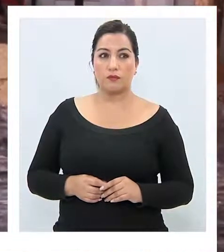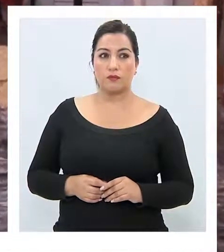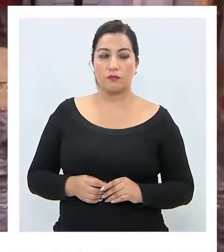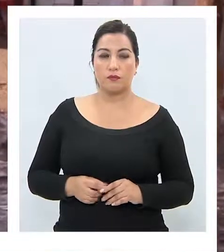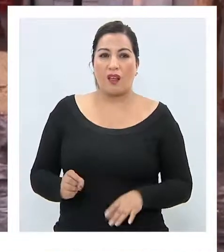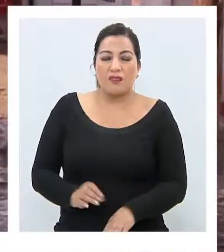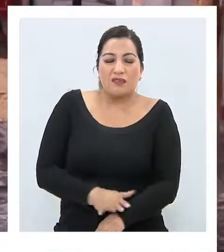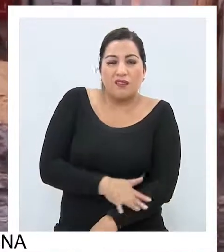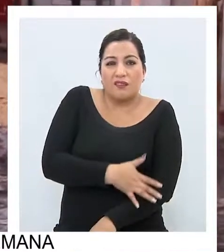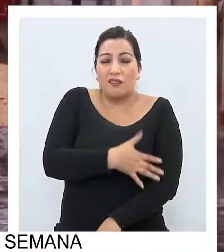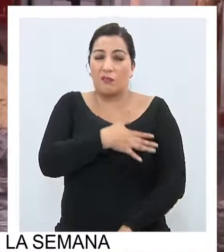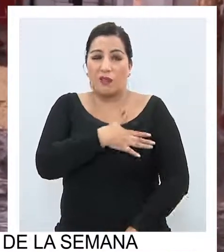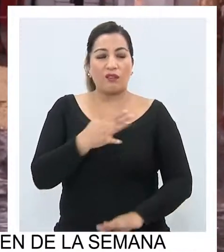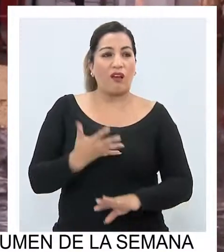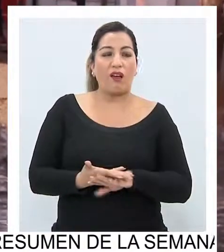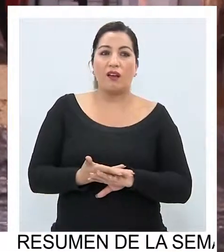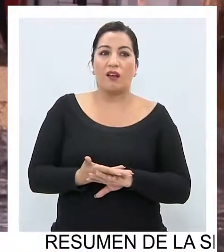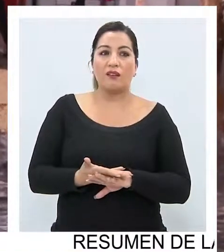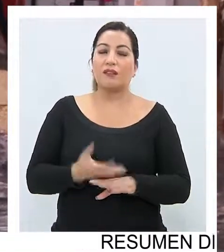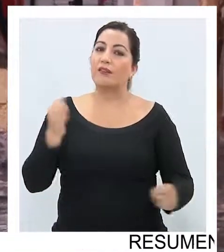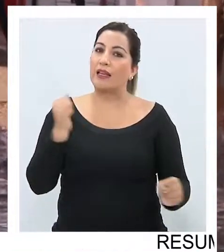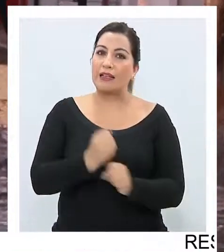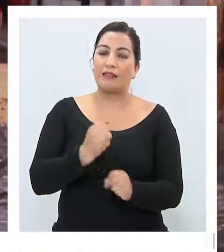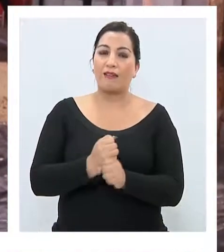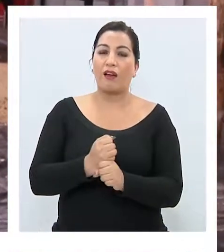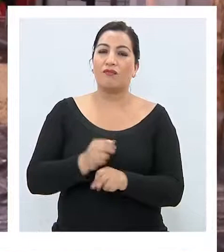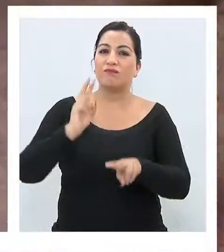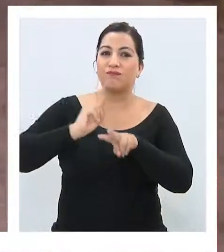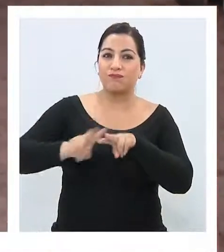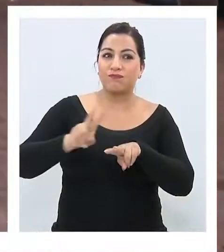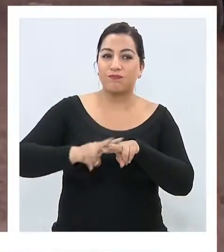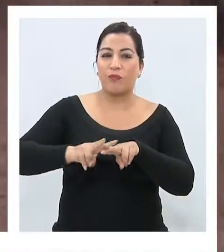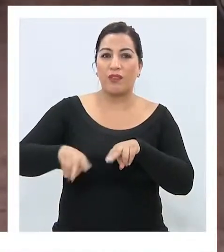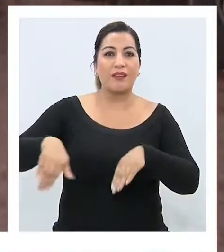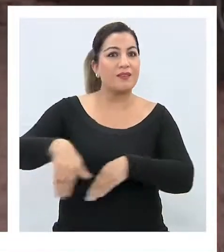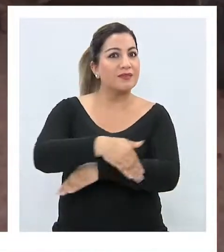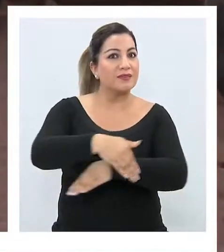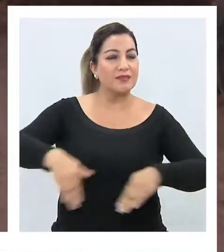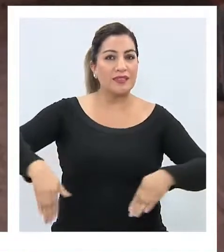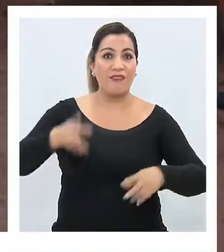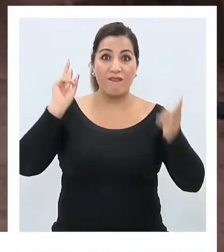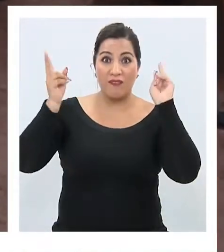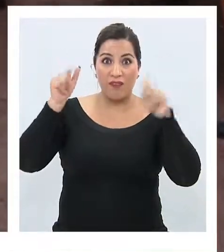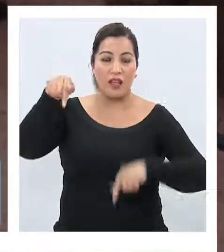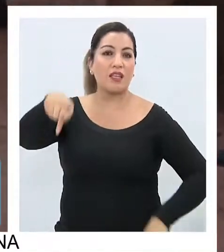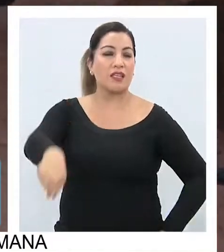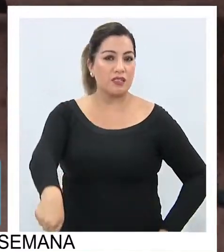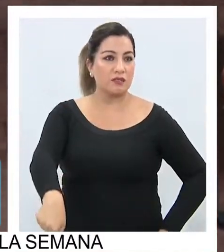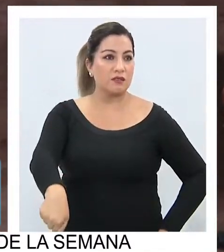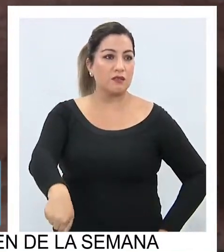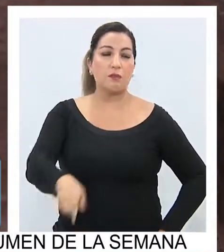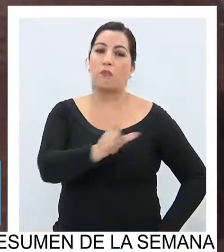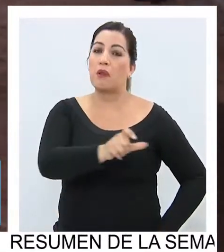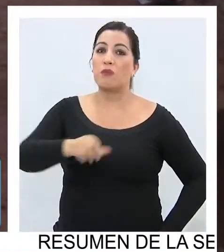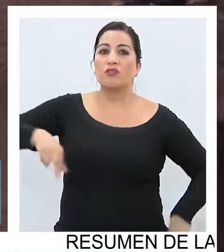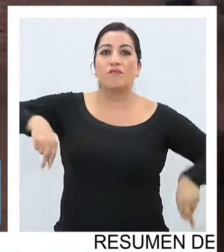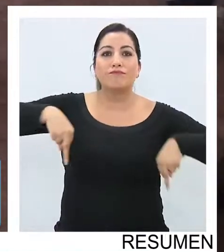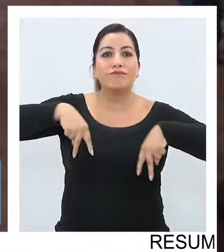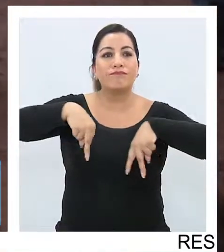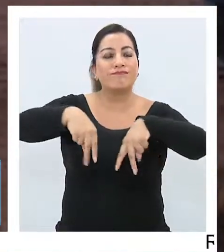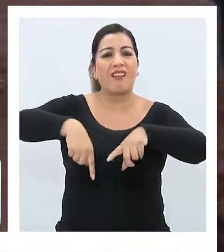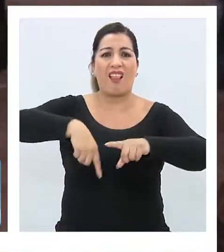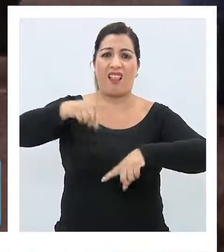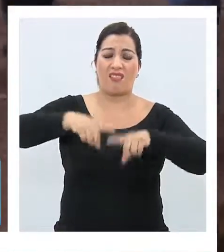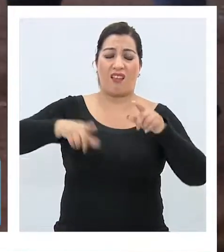Sentimientos encontrados generan las obras de renovación que se están realizando en Calle Vivar. Para los transeúntes, la